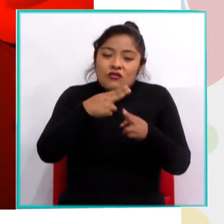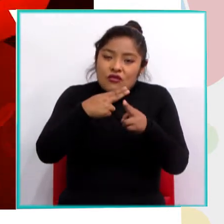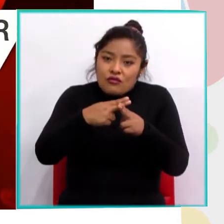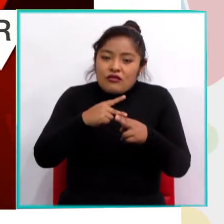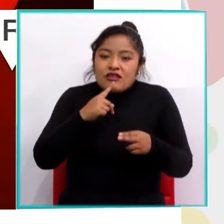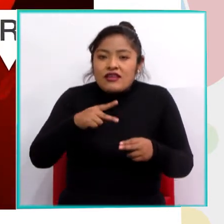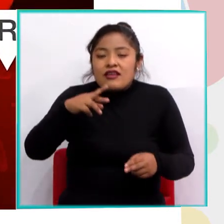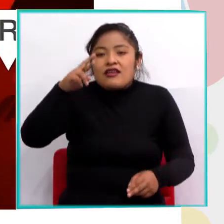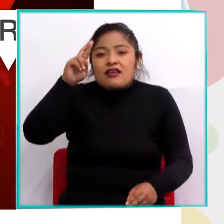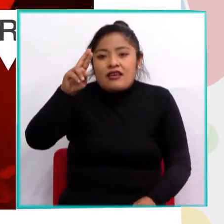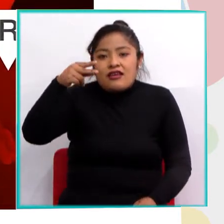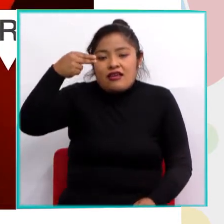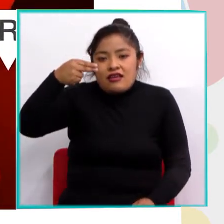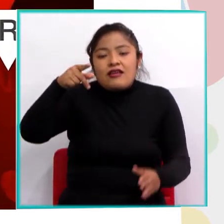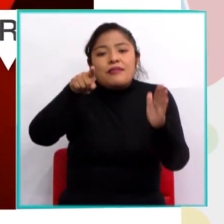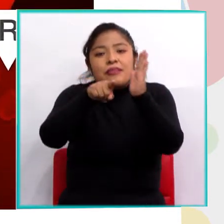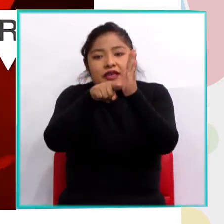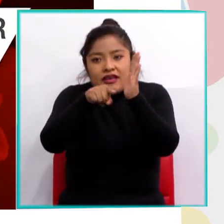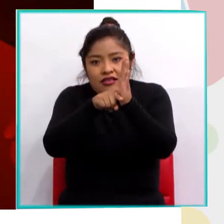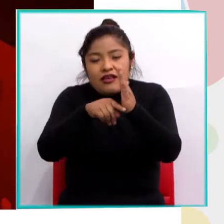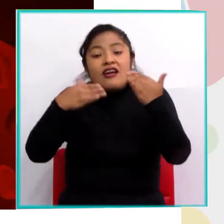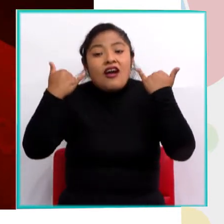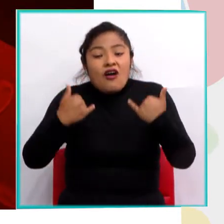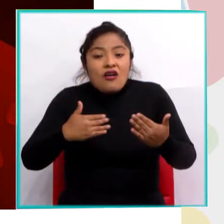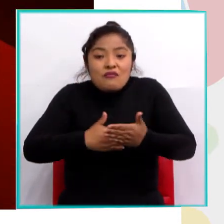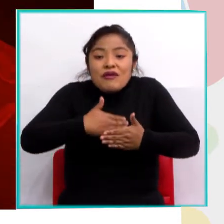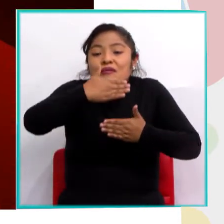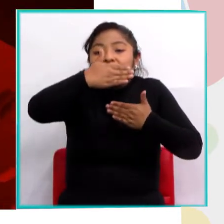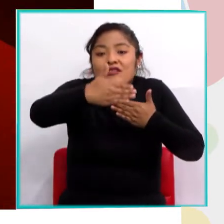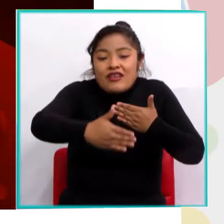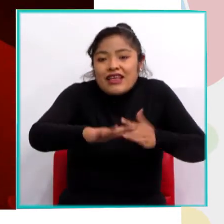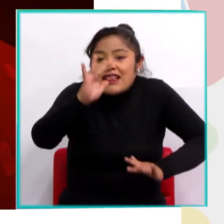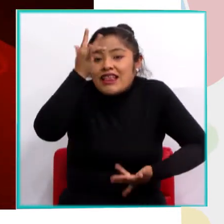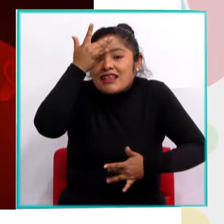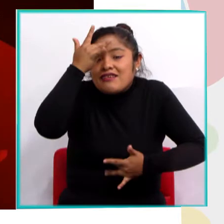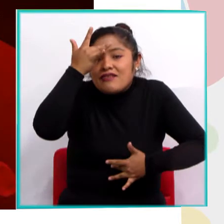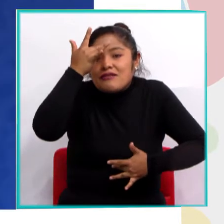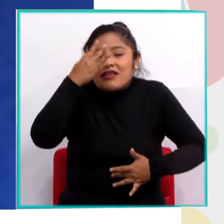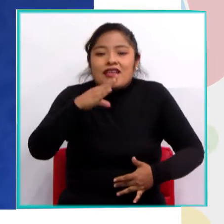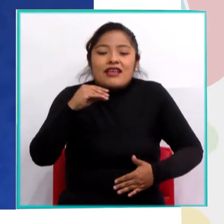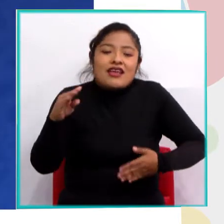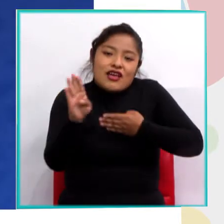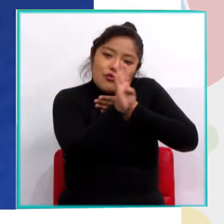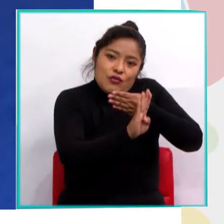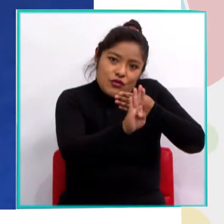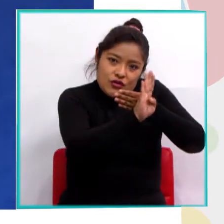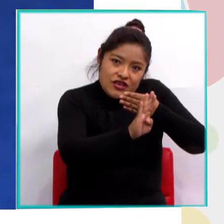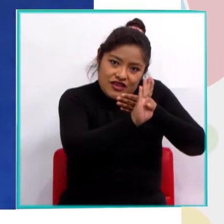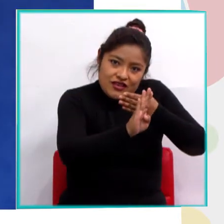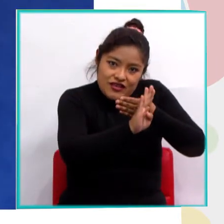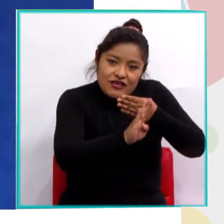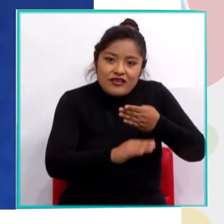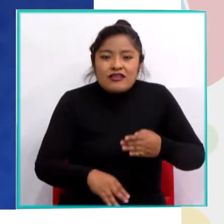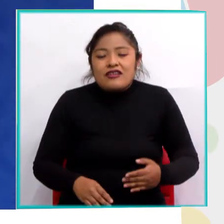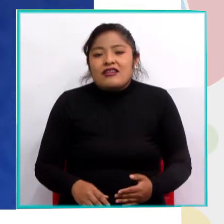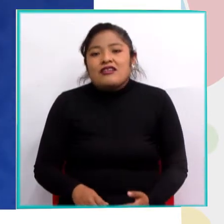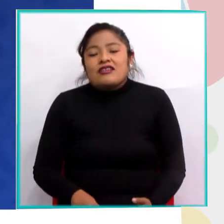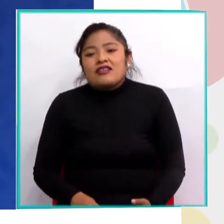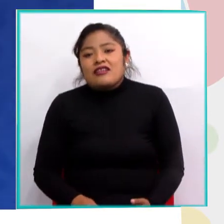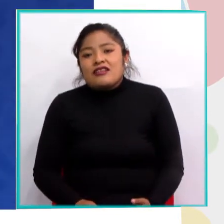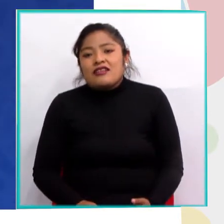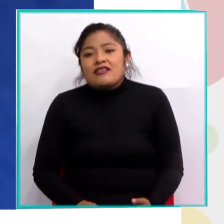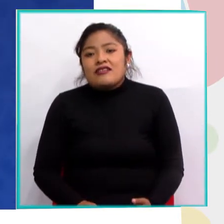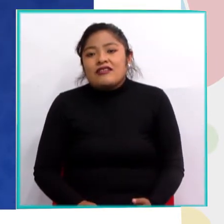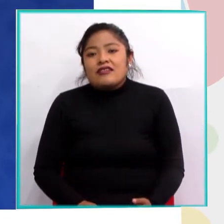vamos a avanzar acerca de lo que son las patologías y su prevención. Entre las patologías más importantes